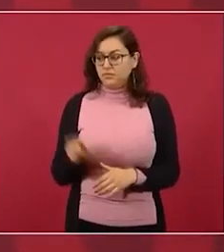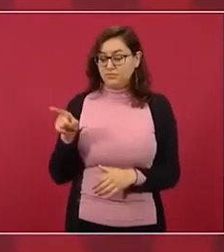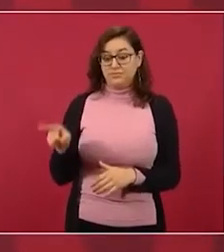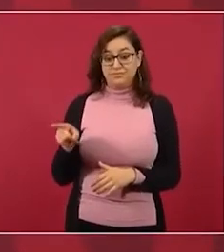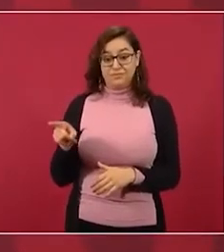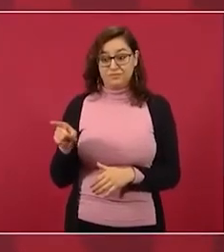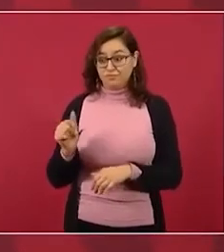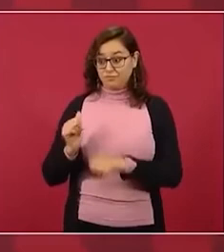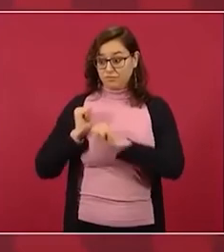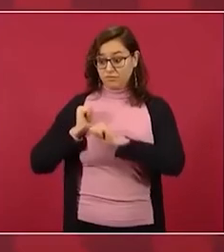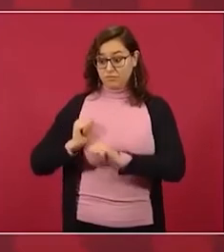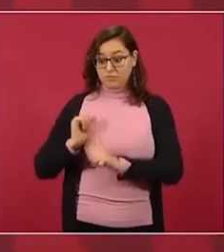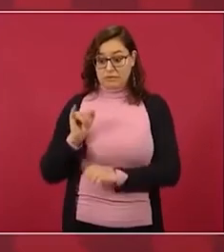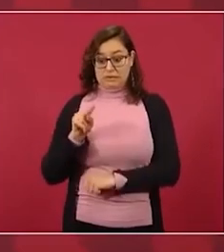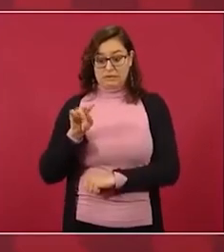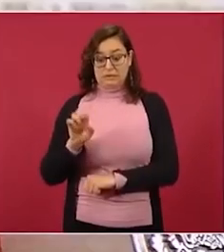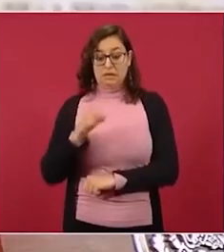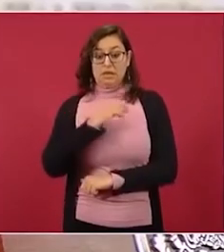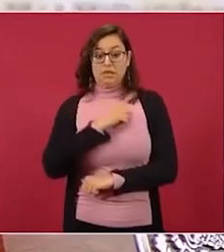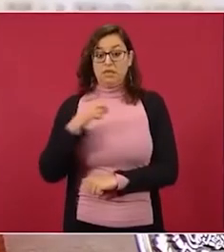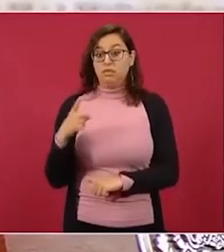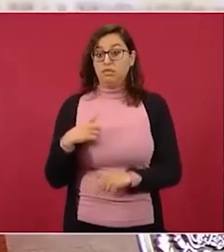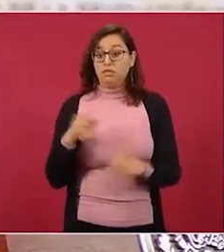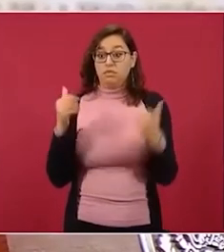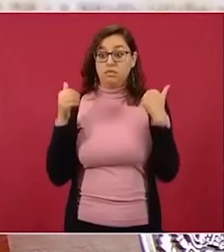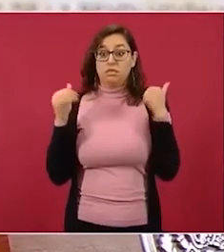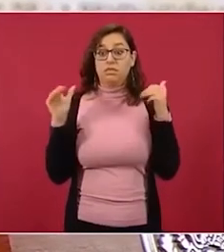autoridad imparcial